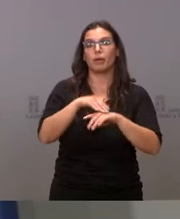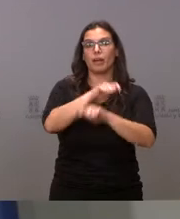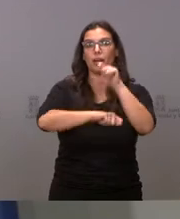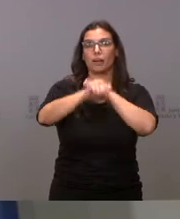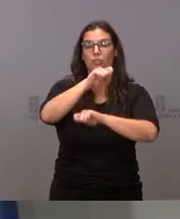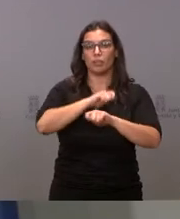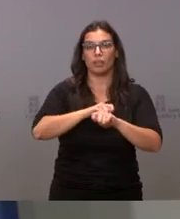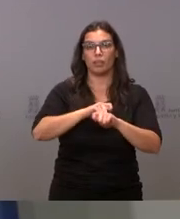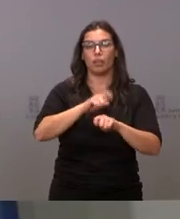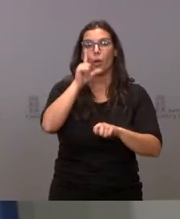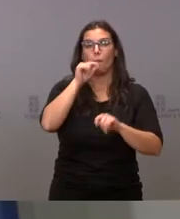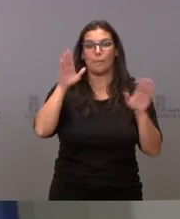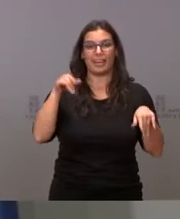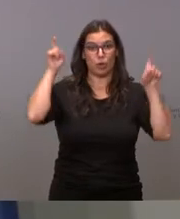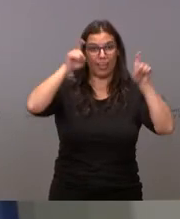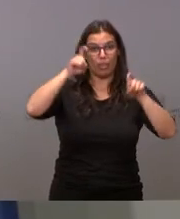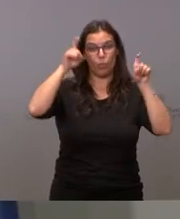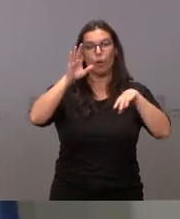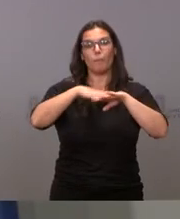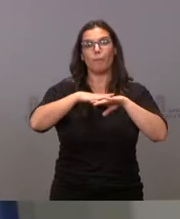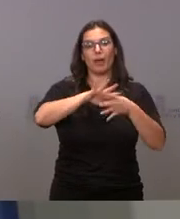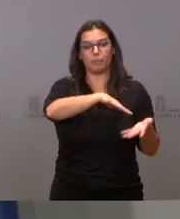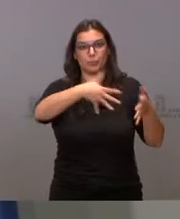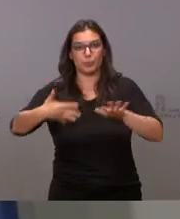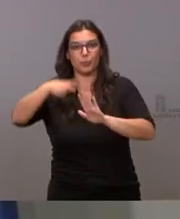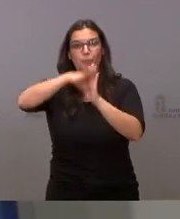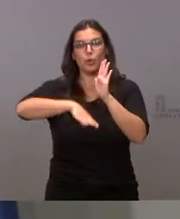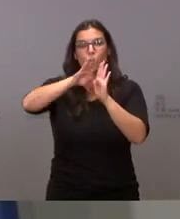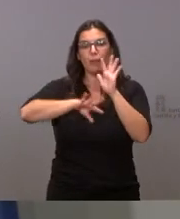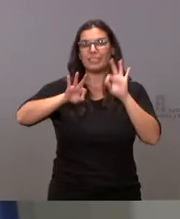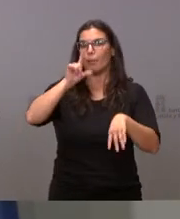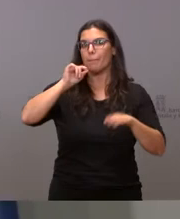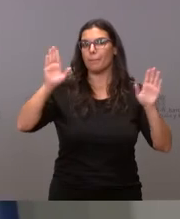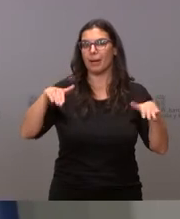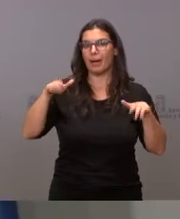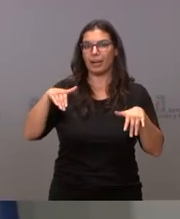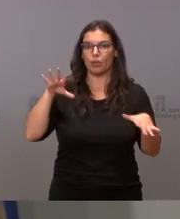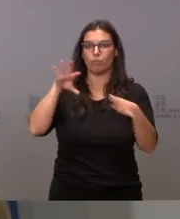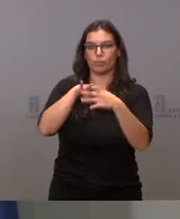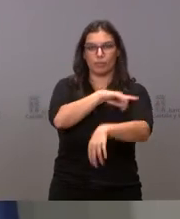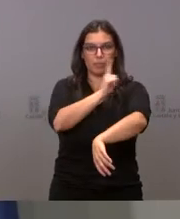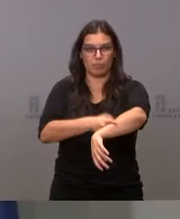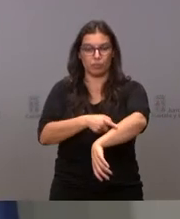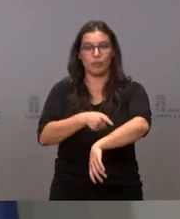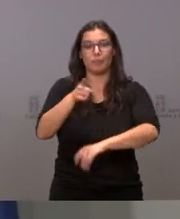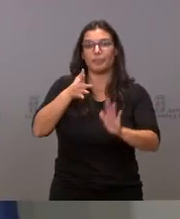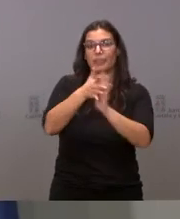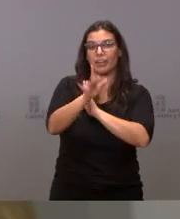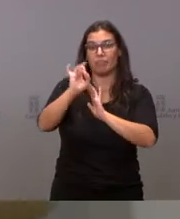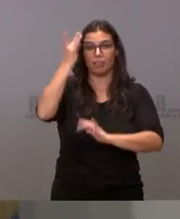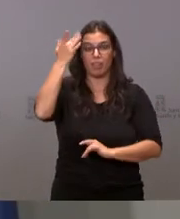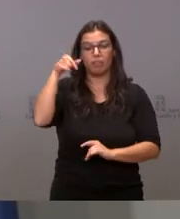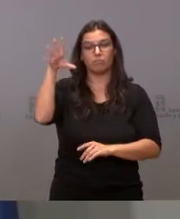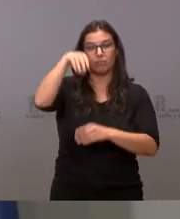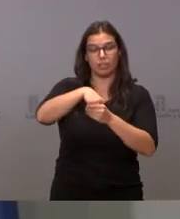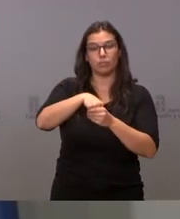Pajarillos Educa para el desarrollo del programa Pajarillos Queda Deporte. Se trata de una iniciativa que forma